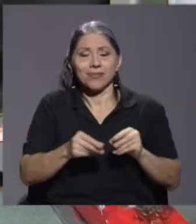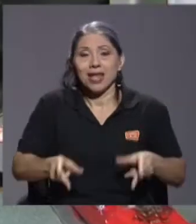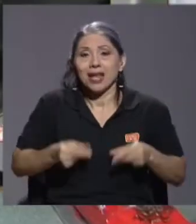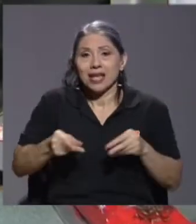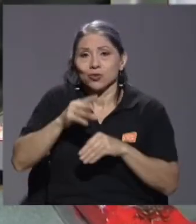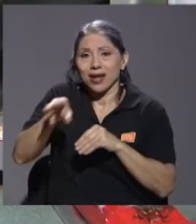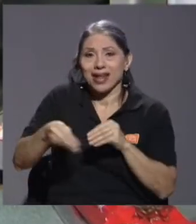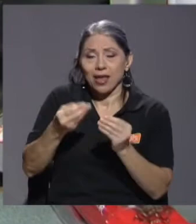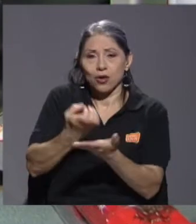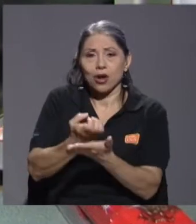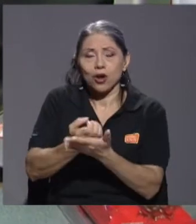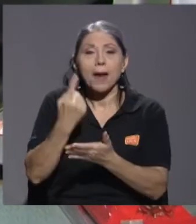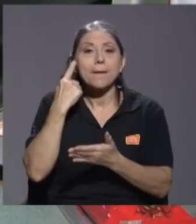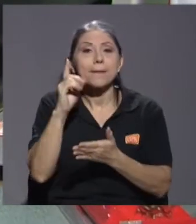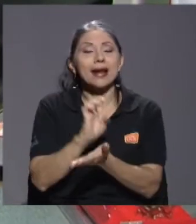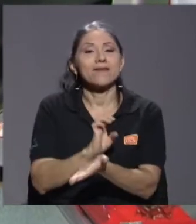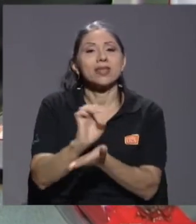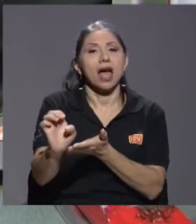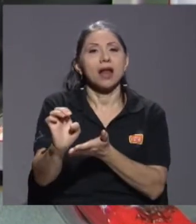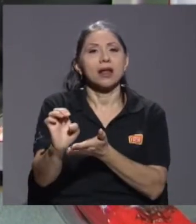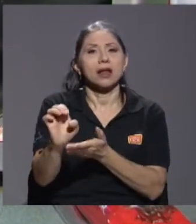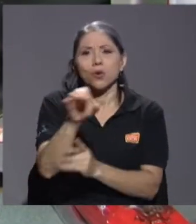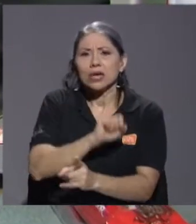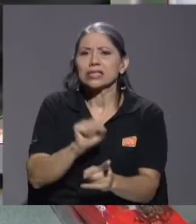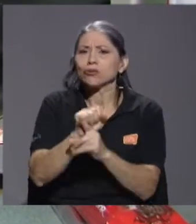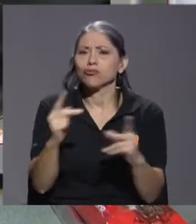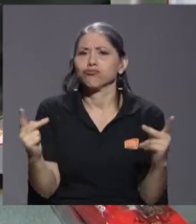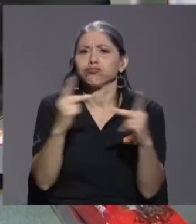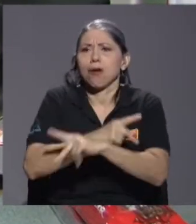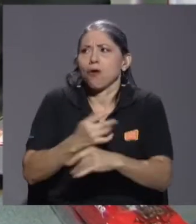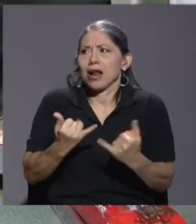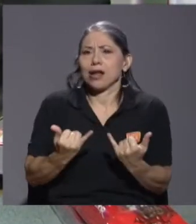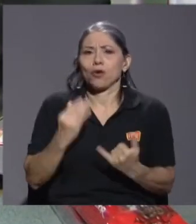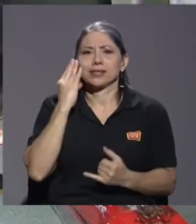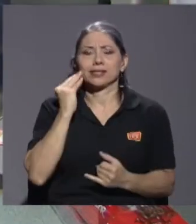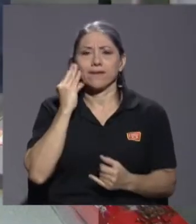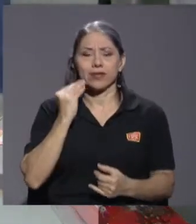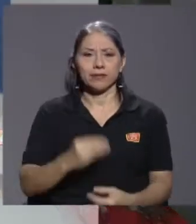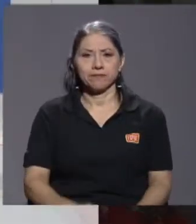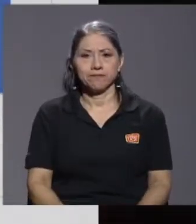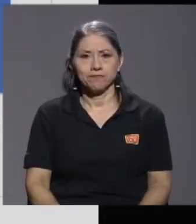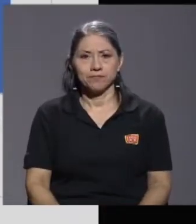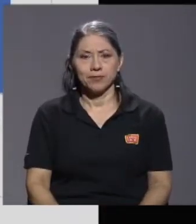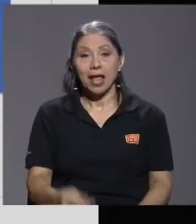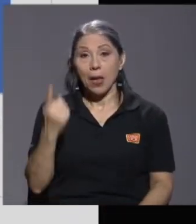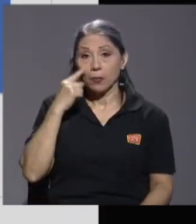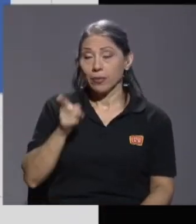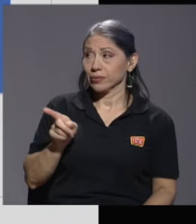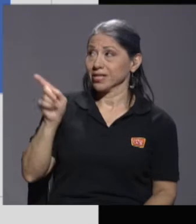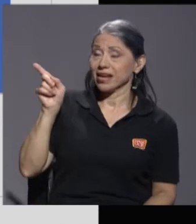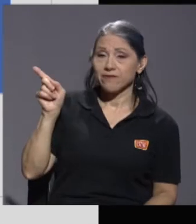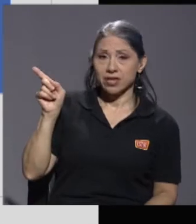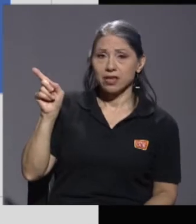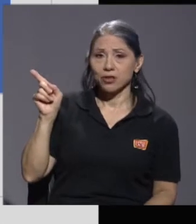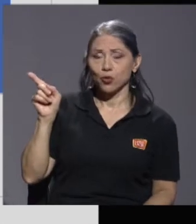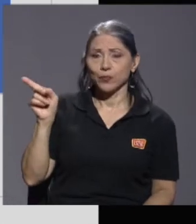de evitar una afectación mayor a la que estamos observando. En este gráfico obtenemos